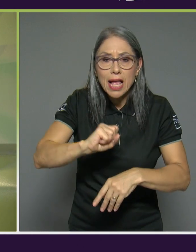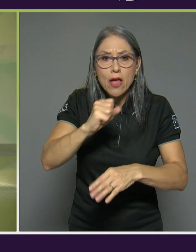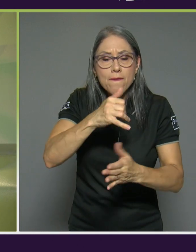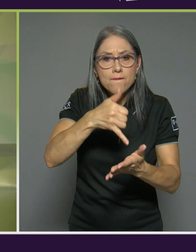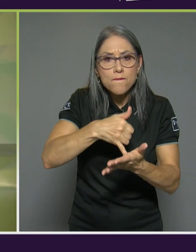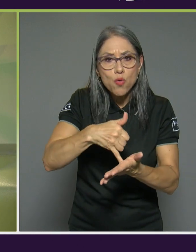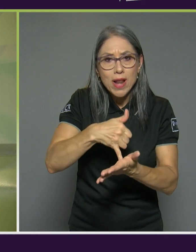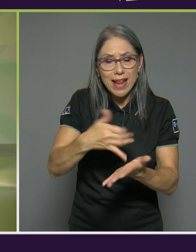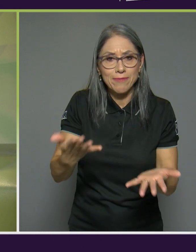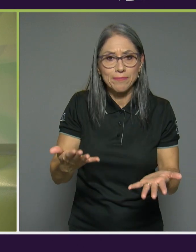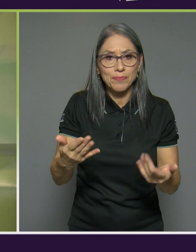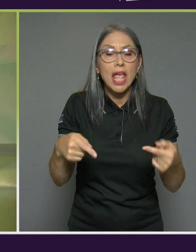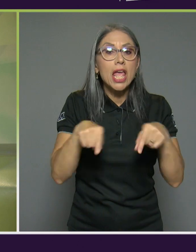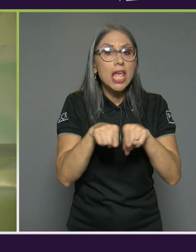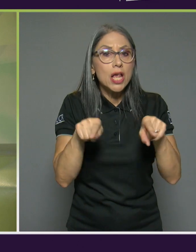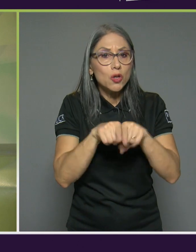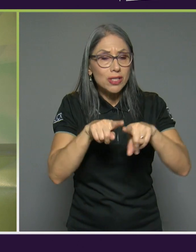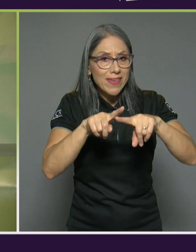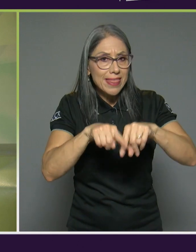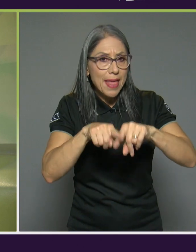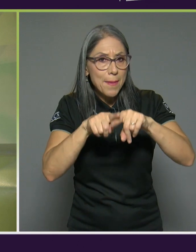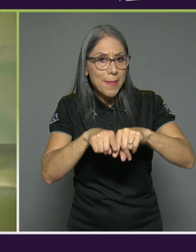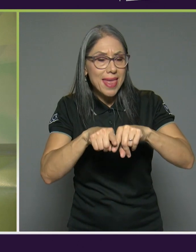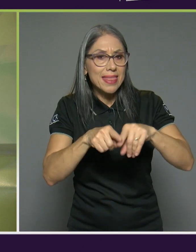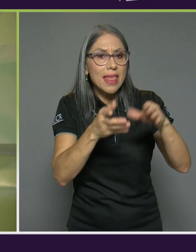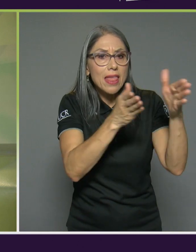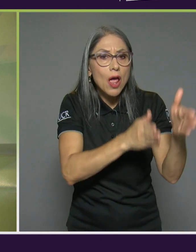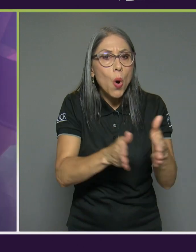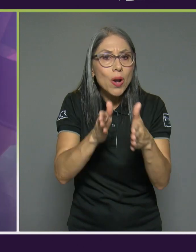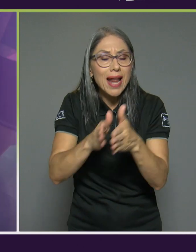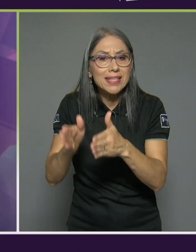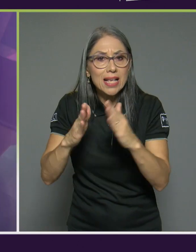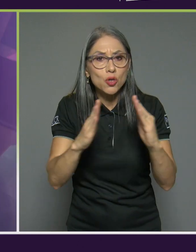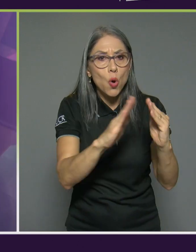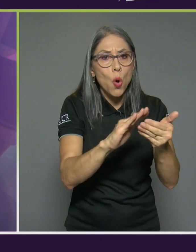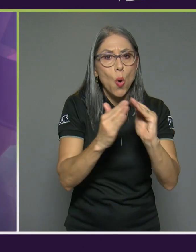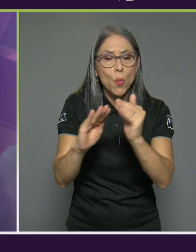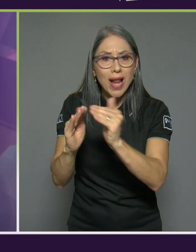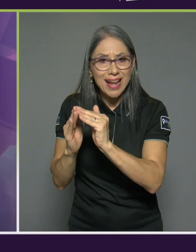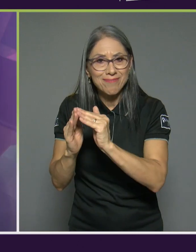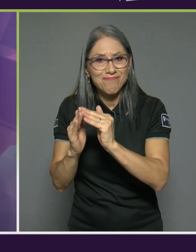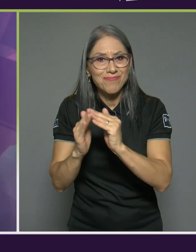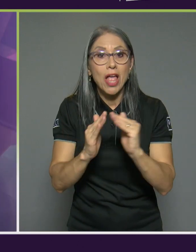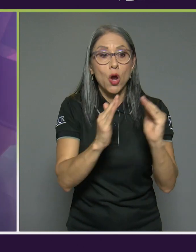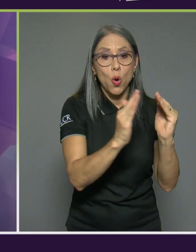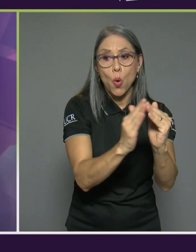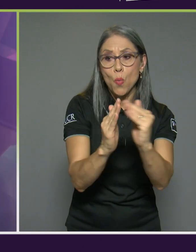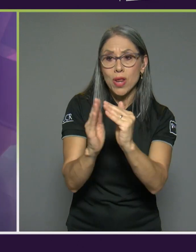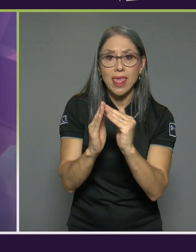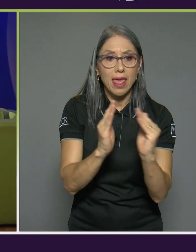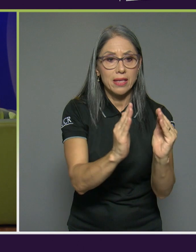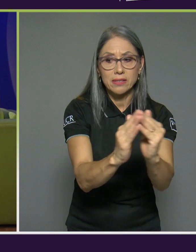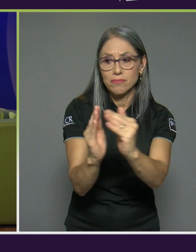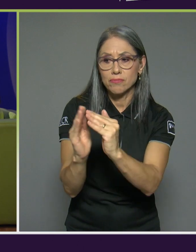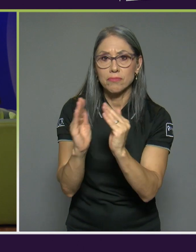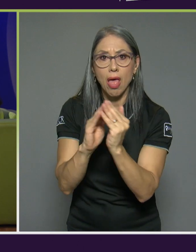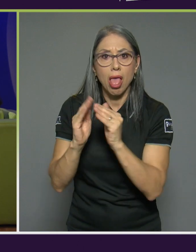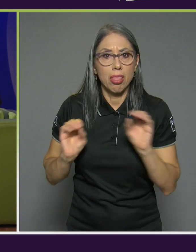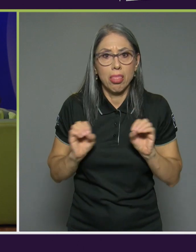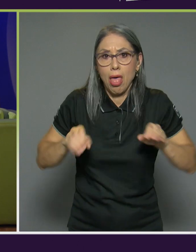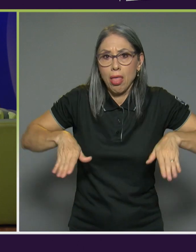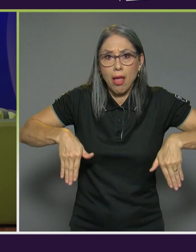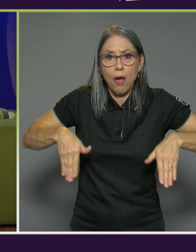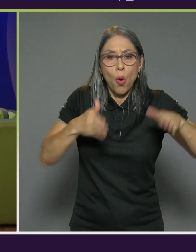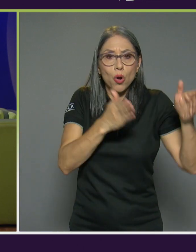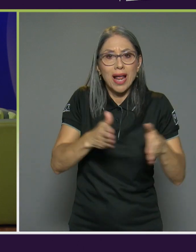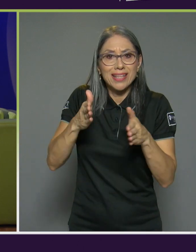inclusive depende mucho de la organización comunal verdad en las comunidades en las que no se está organizada de repente no se puede